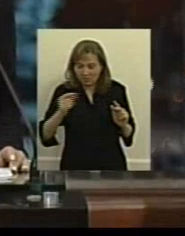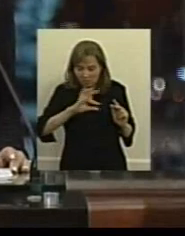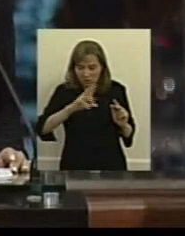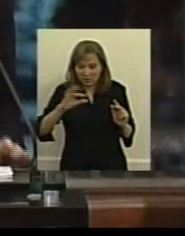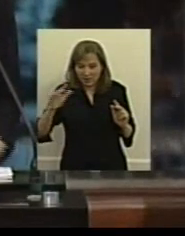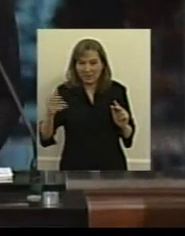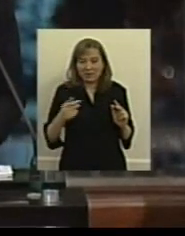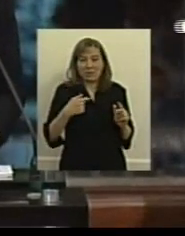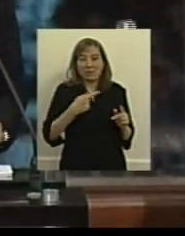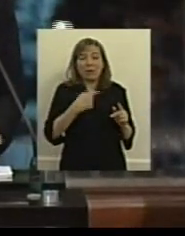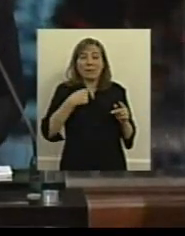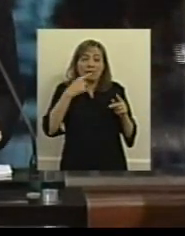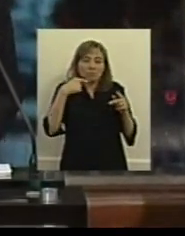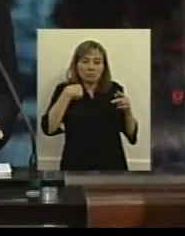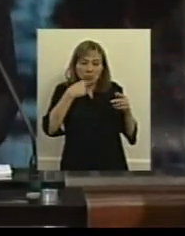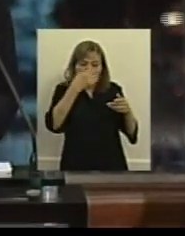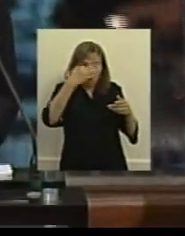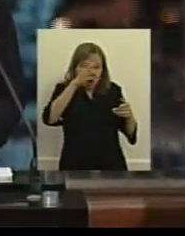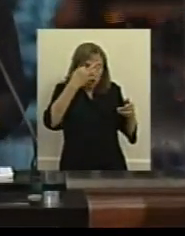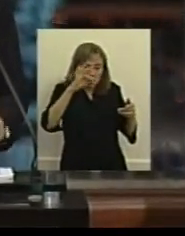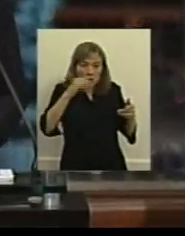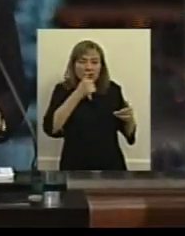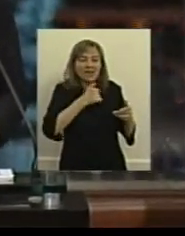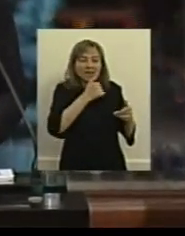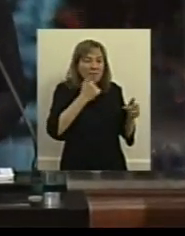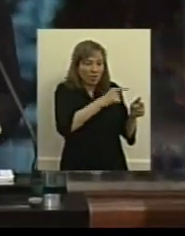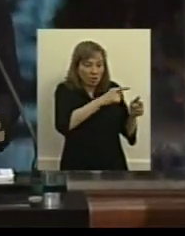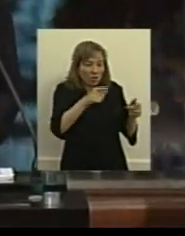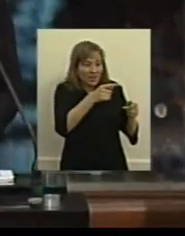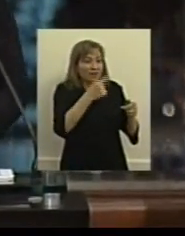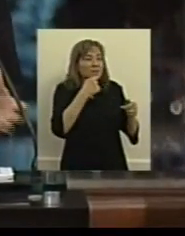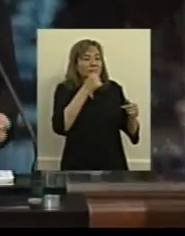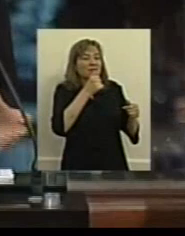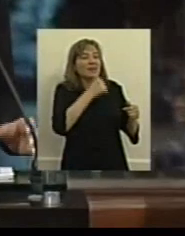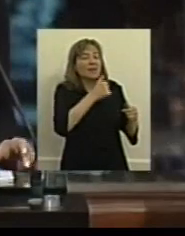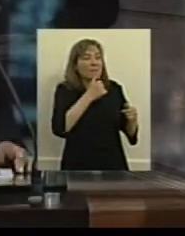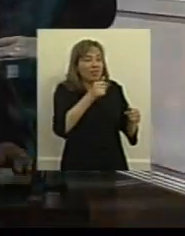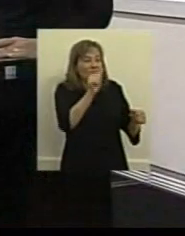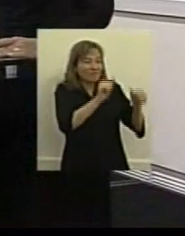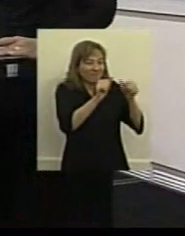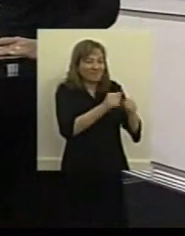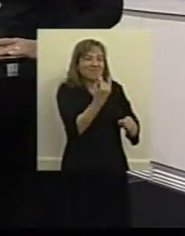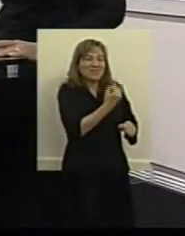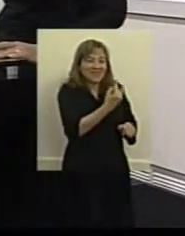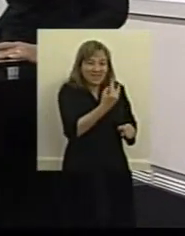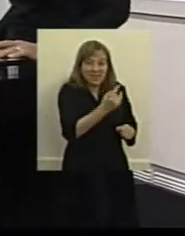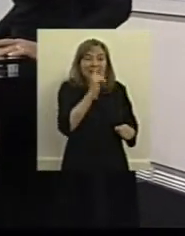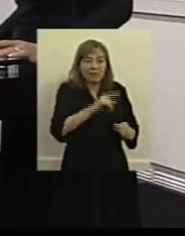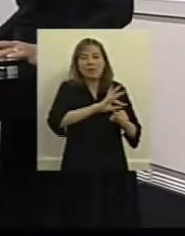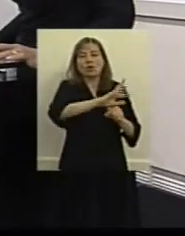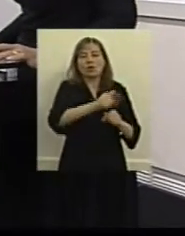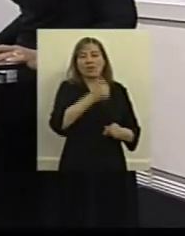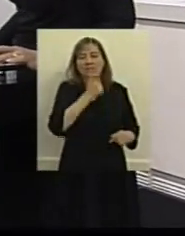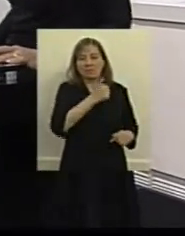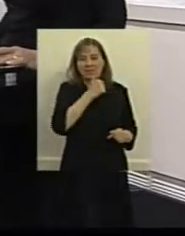hacer el seguimiento de aquellos que no solamente adulteran sino también de que roban medicamentos creo que es también